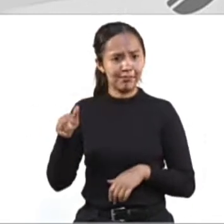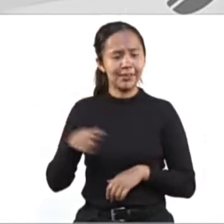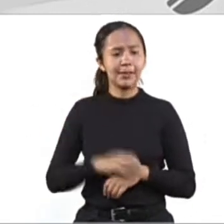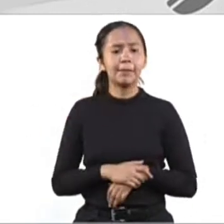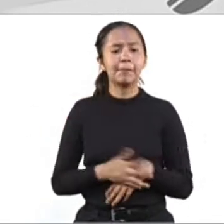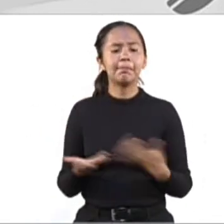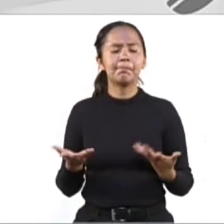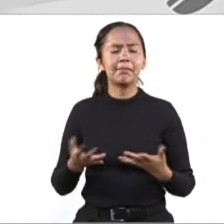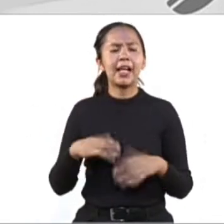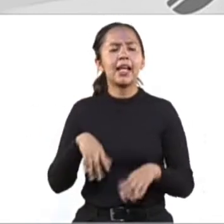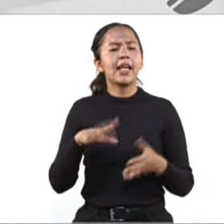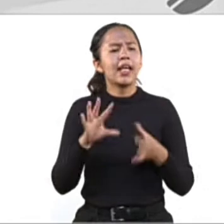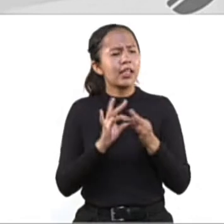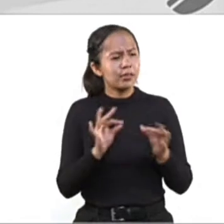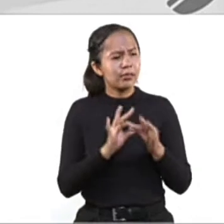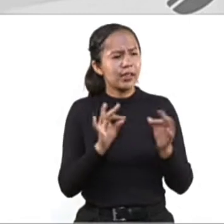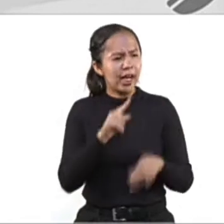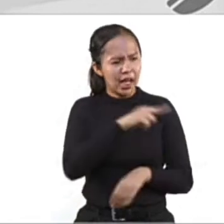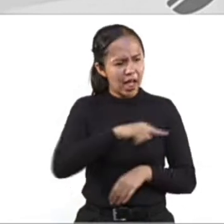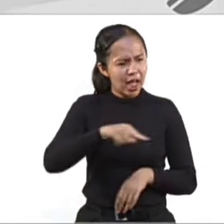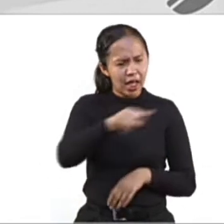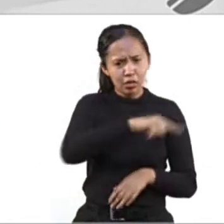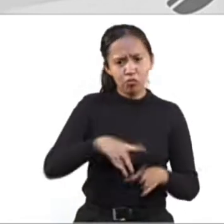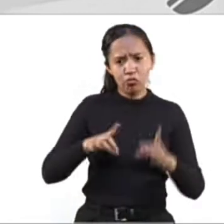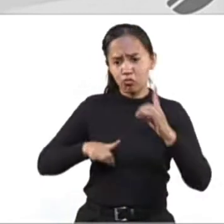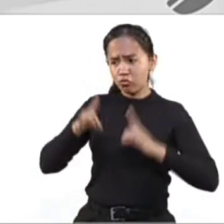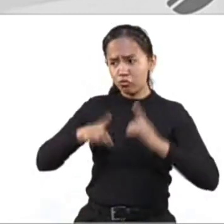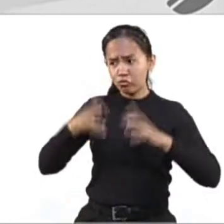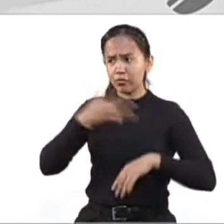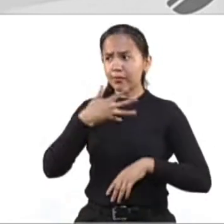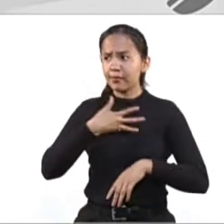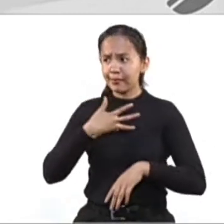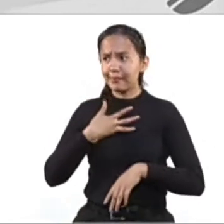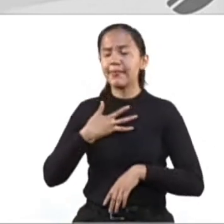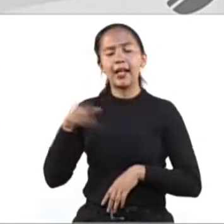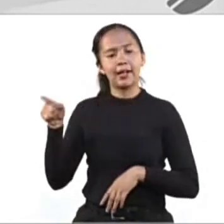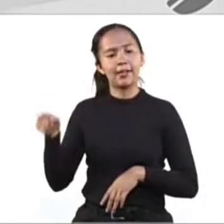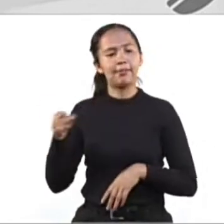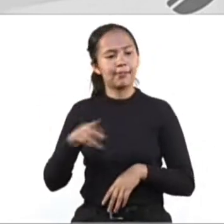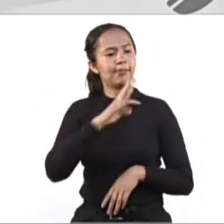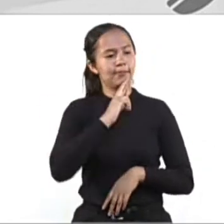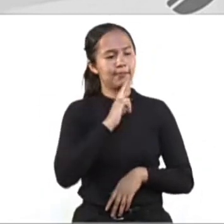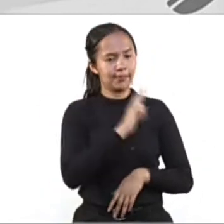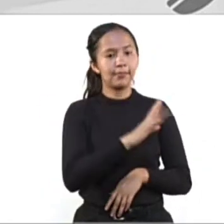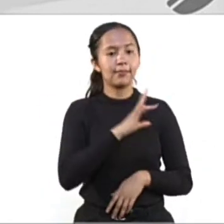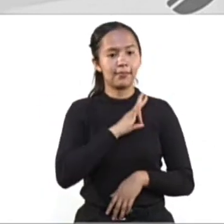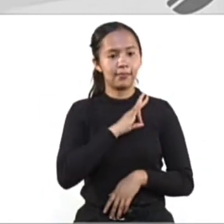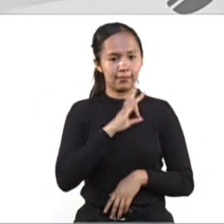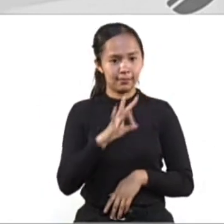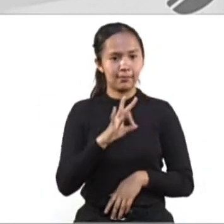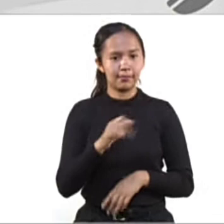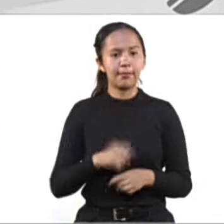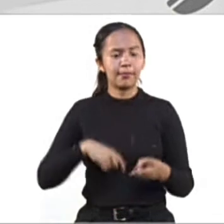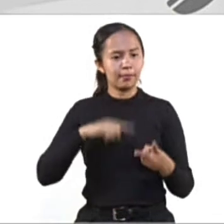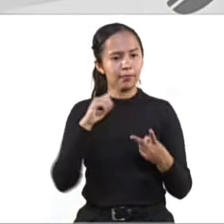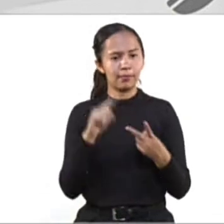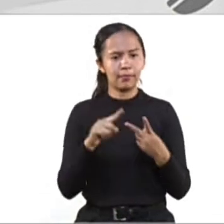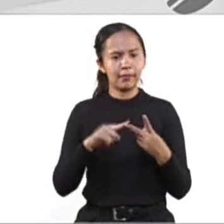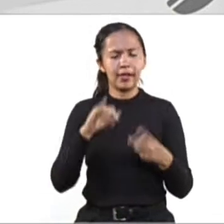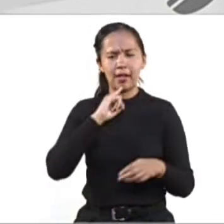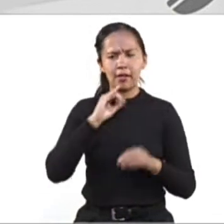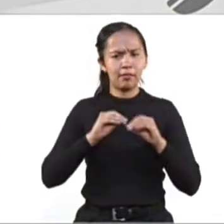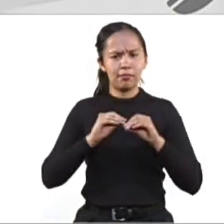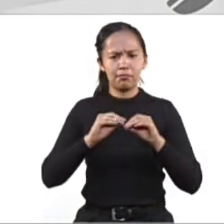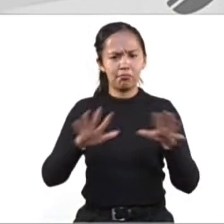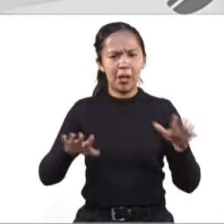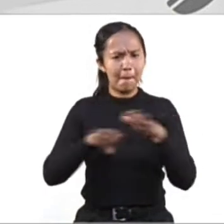informando, resolviendo dudas de los ciudadanos que quieran realizar un trámite en la Ciudad de México, ¿no? Información esencial